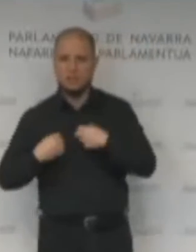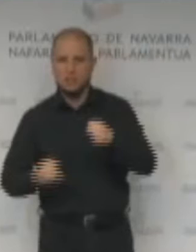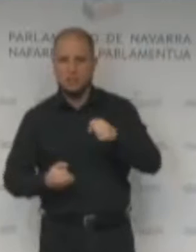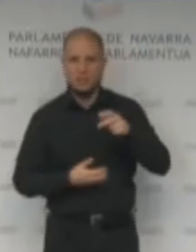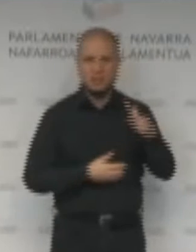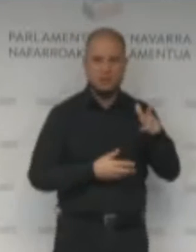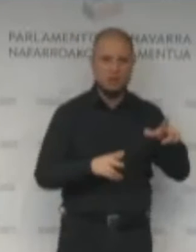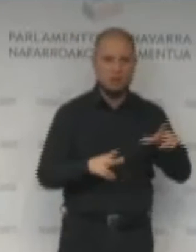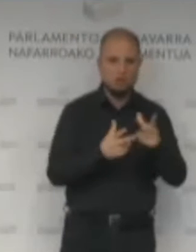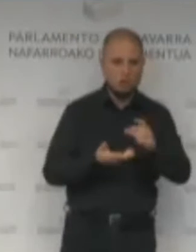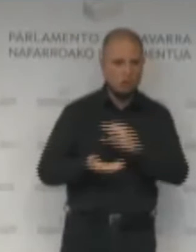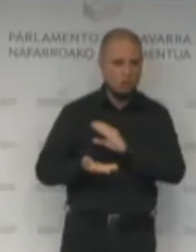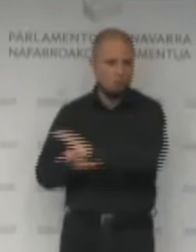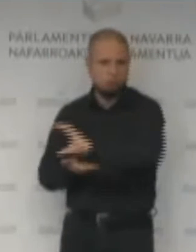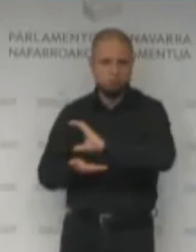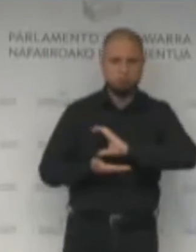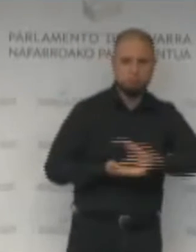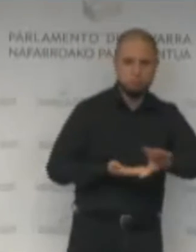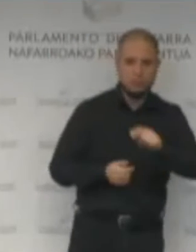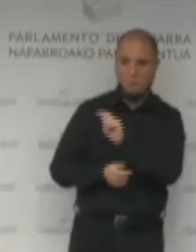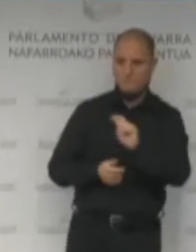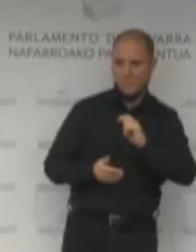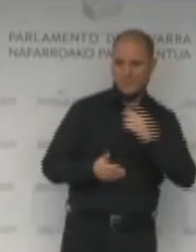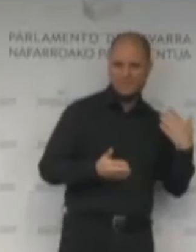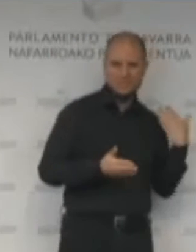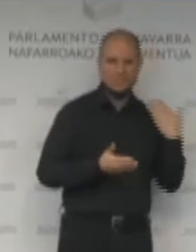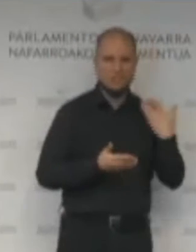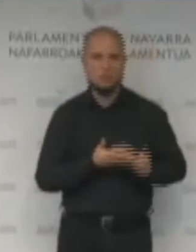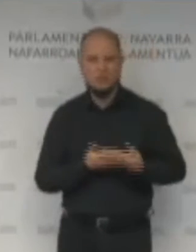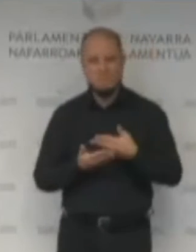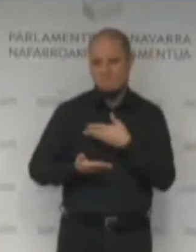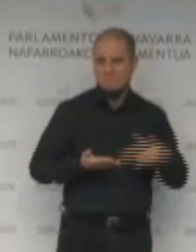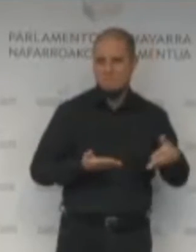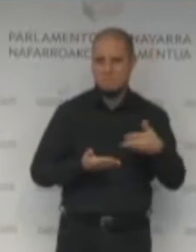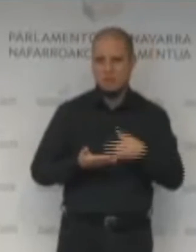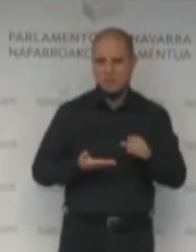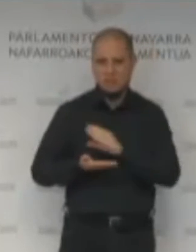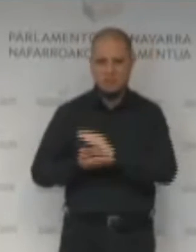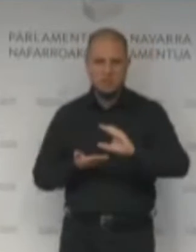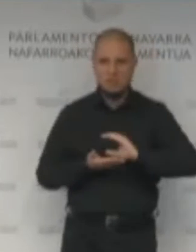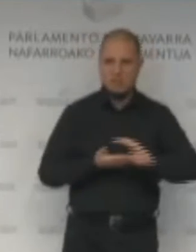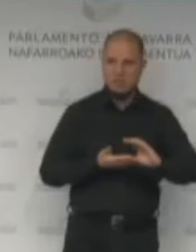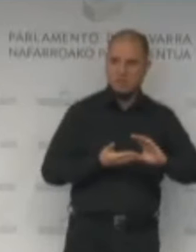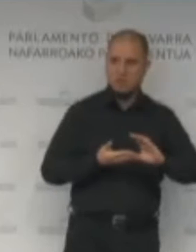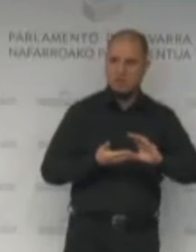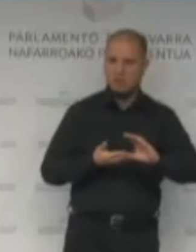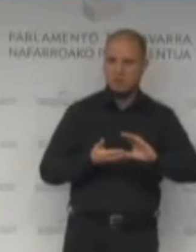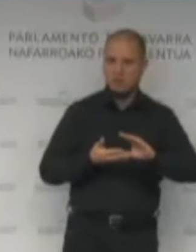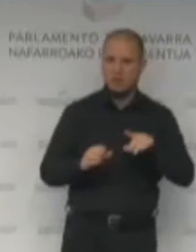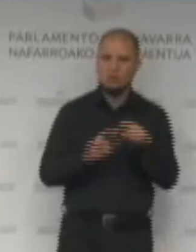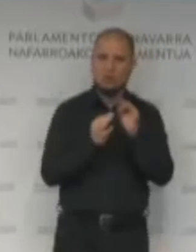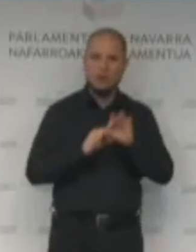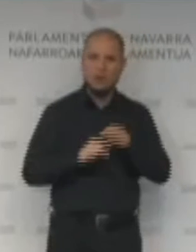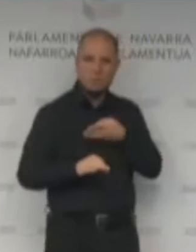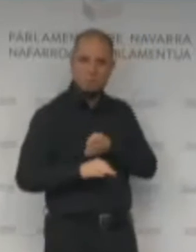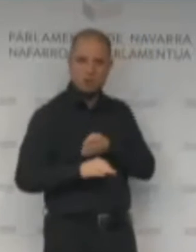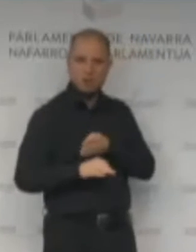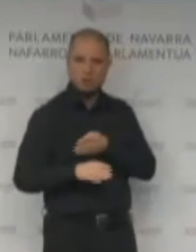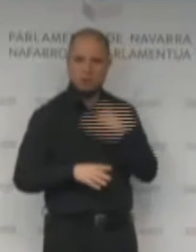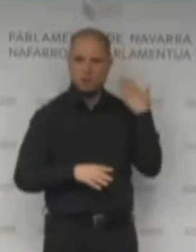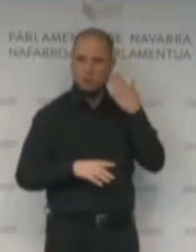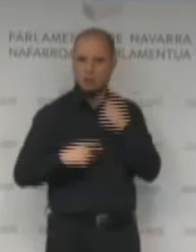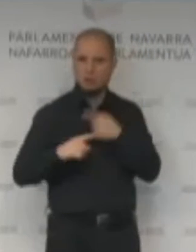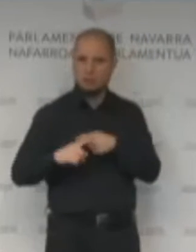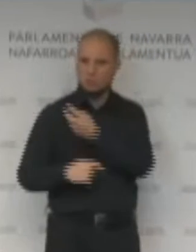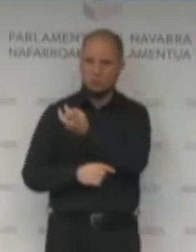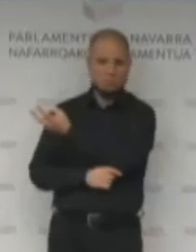En este último mes, millones de euros, bueno, Navarra Suma y también EH Bildu vienen a este Parlamento